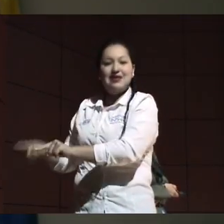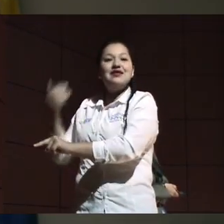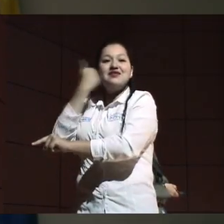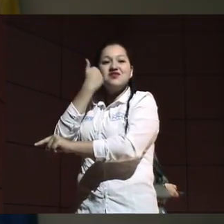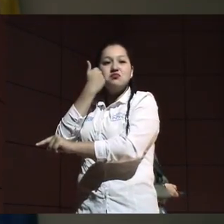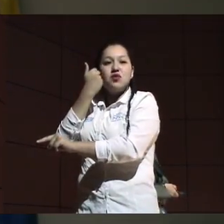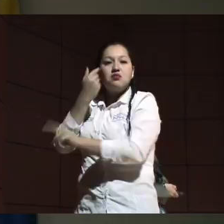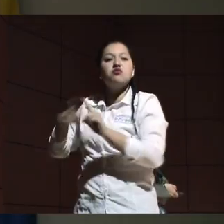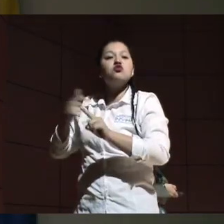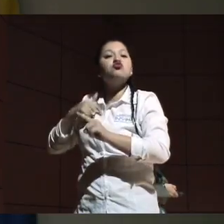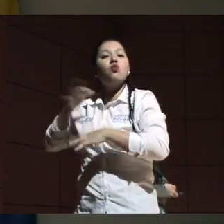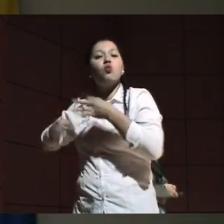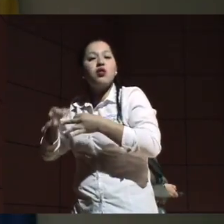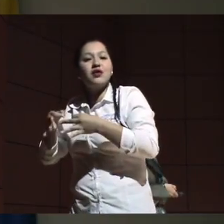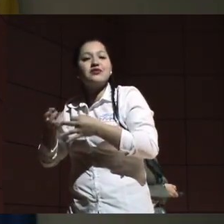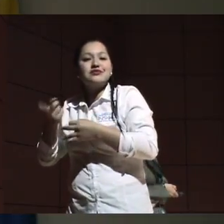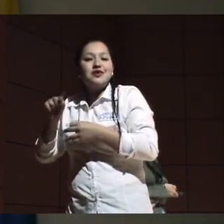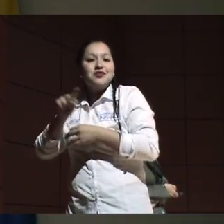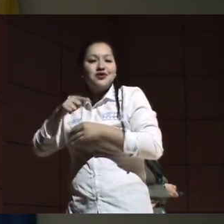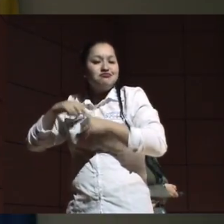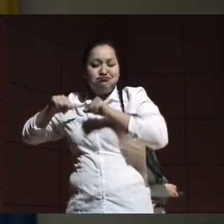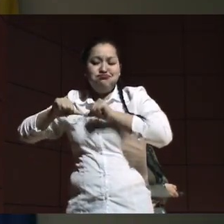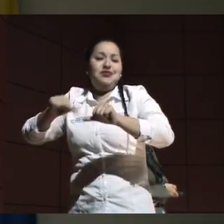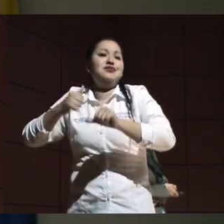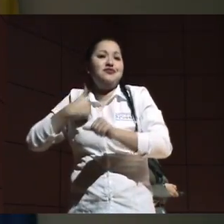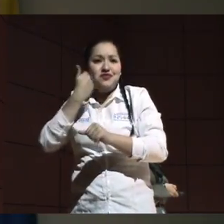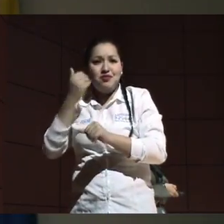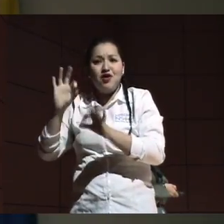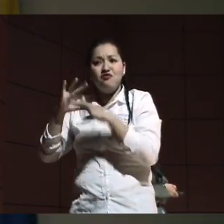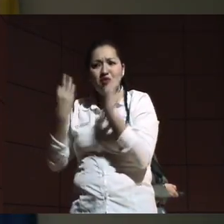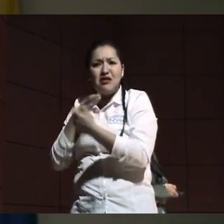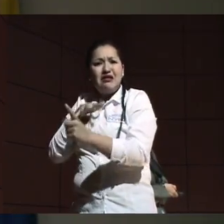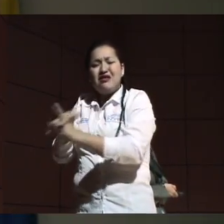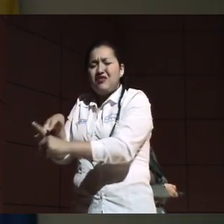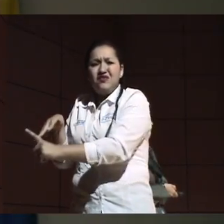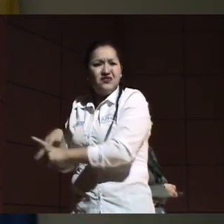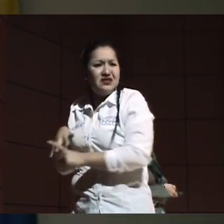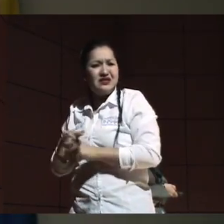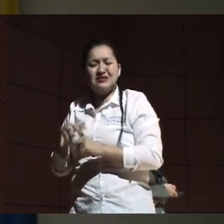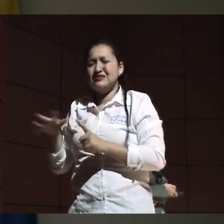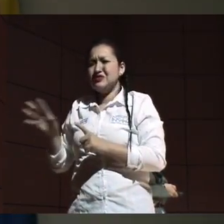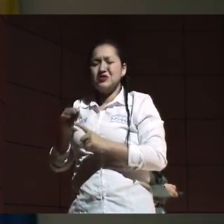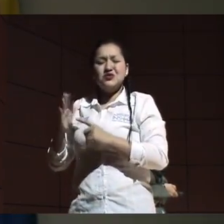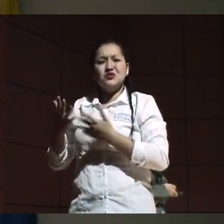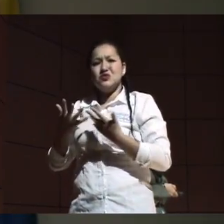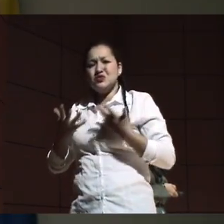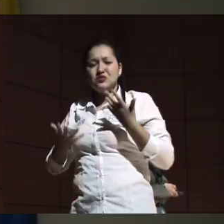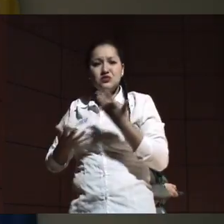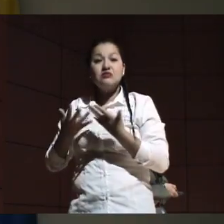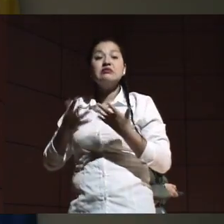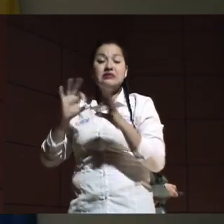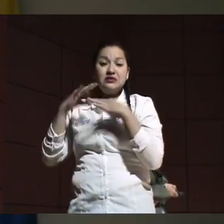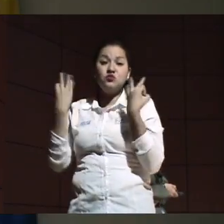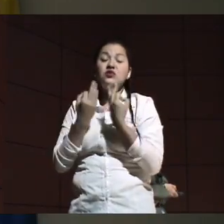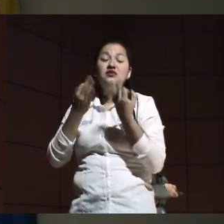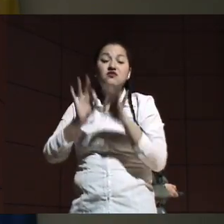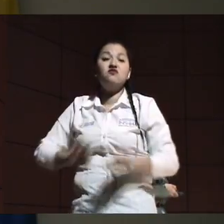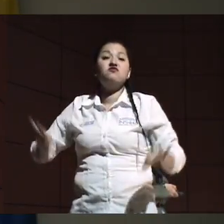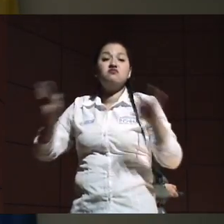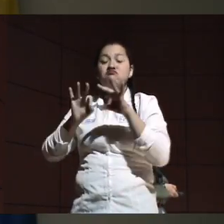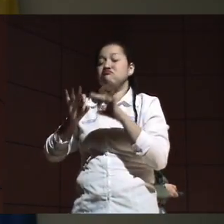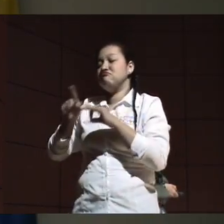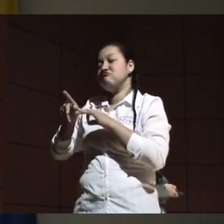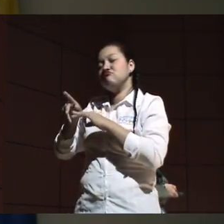la enfermedad no es solamente del paciente, es también su familia. Su familia empieza a formar parte importante en este diagnóstico